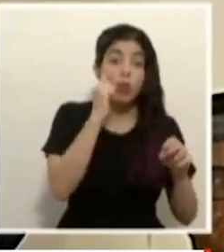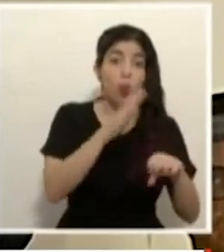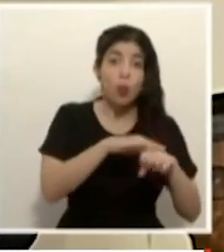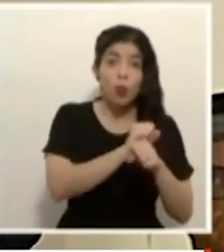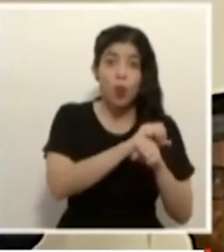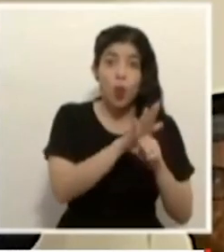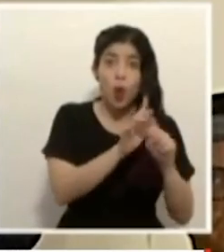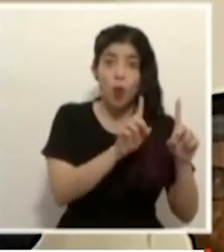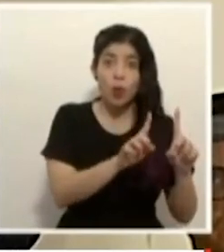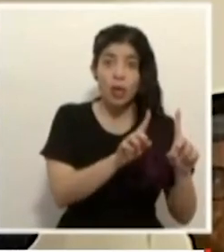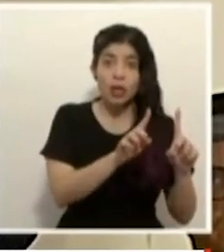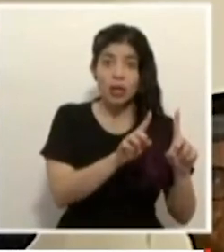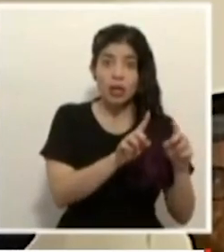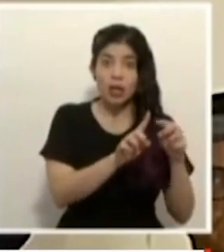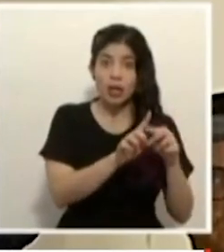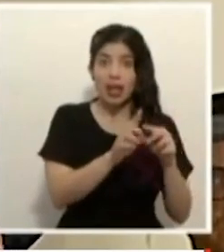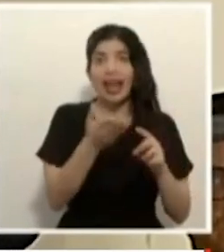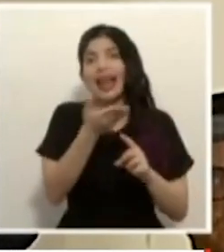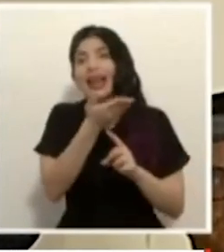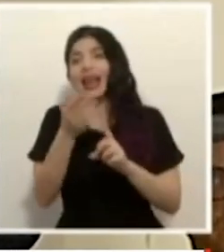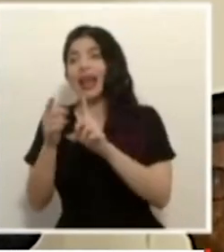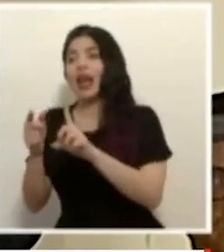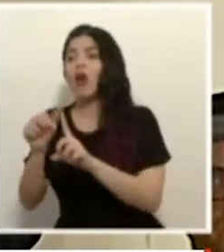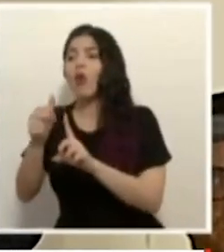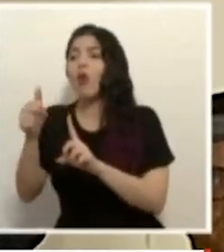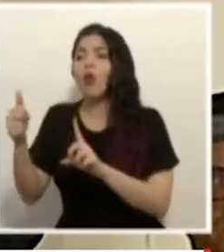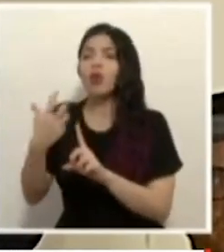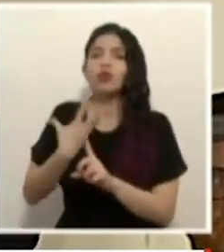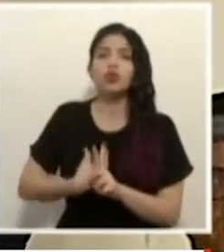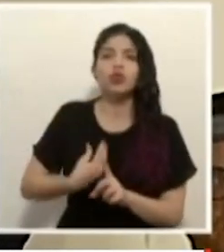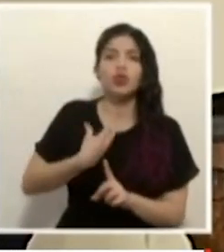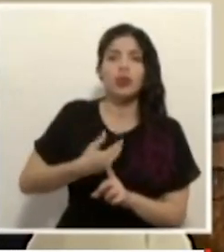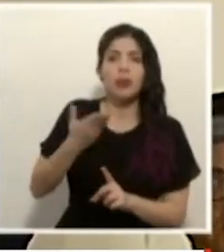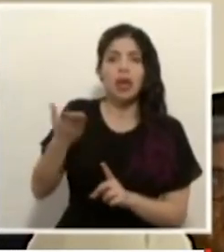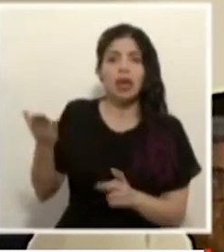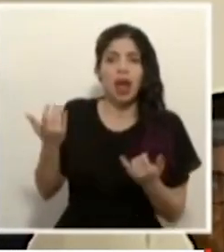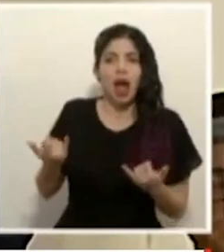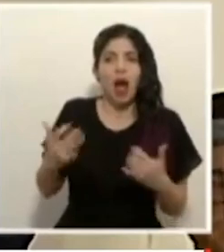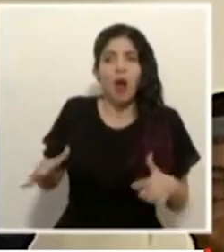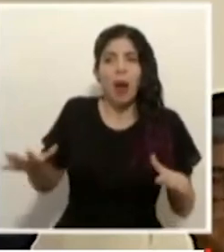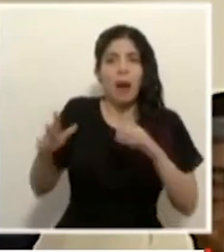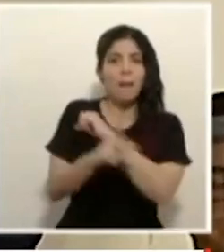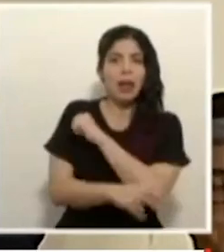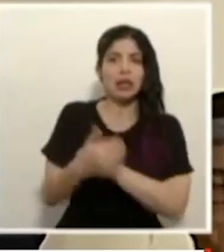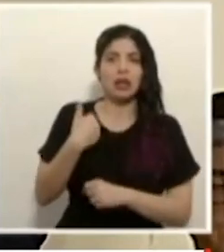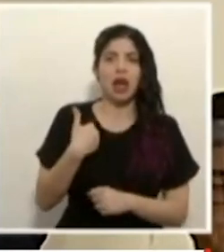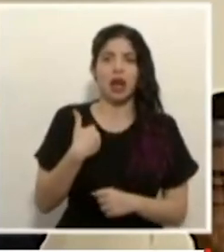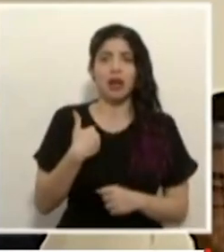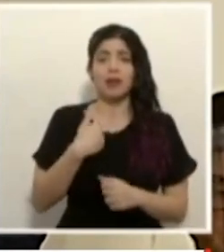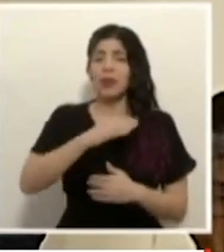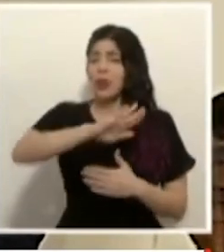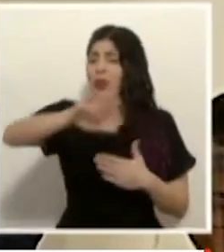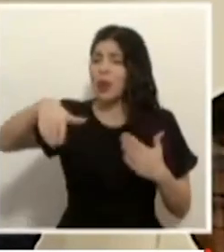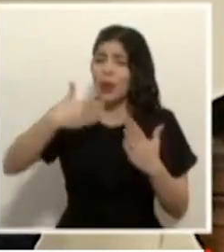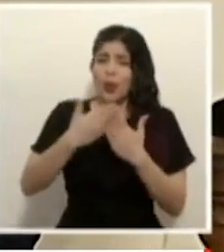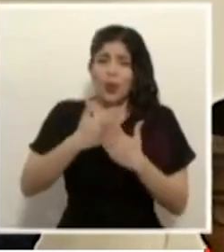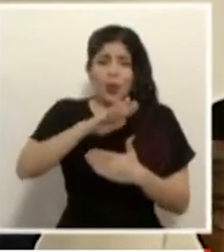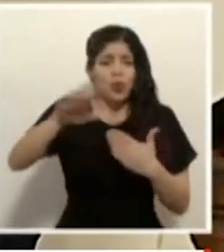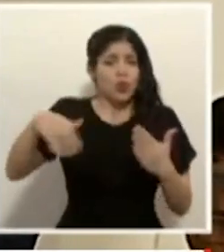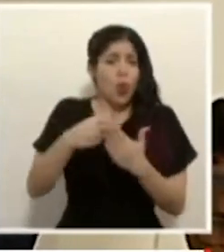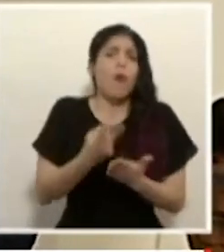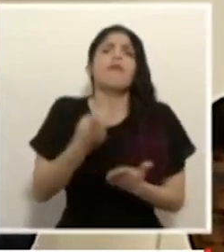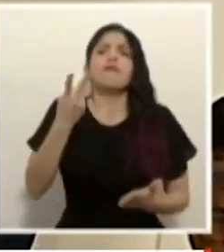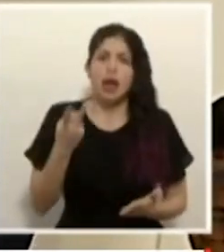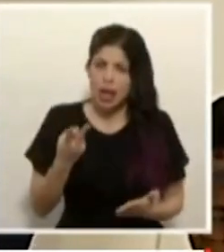como los diferentes sufrimientos que se viven en el país. Todos todos válidos